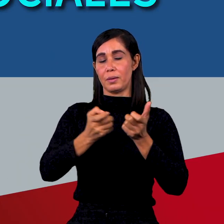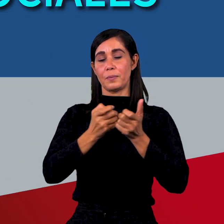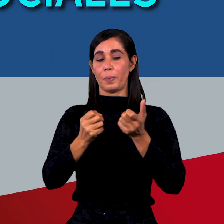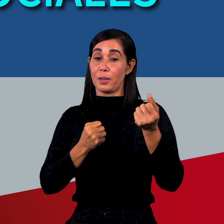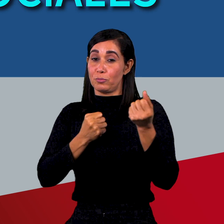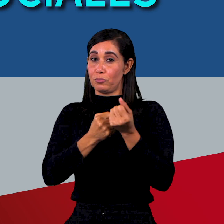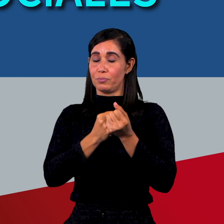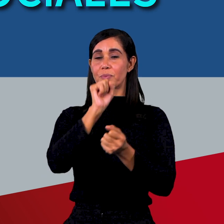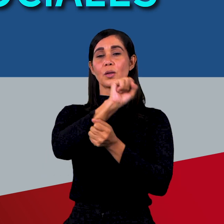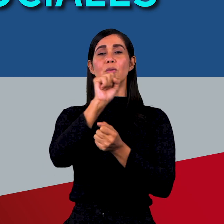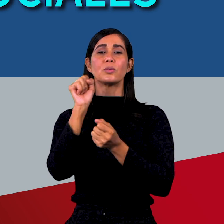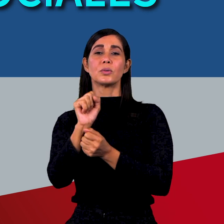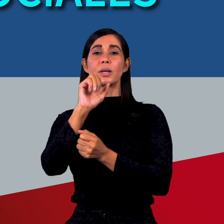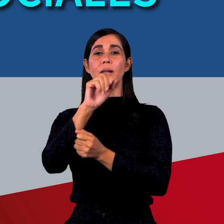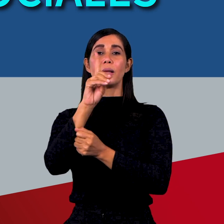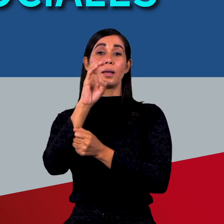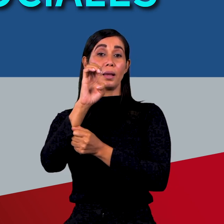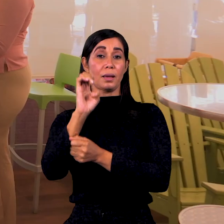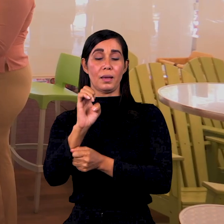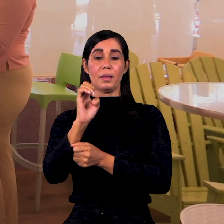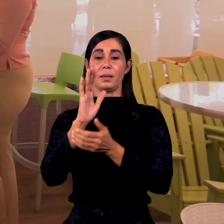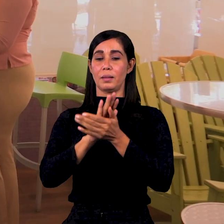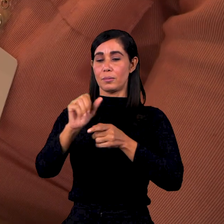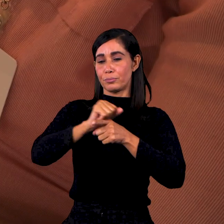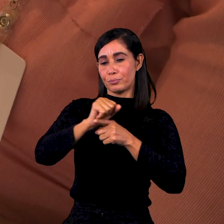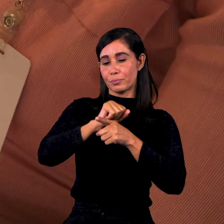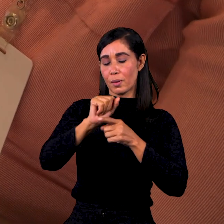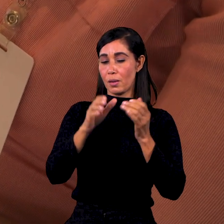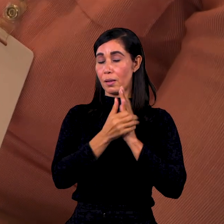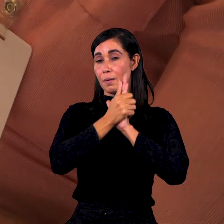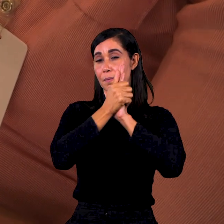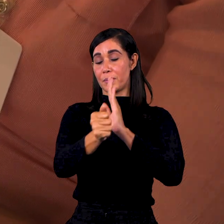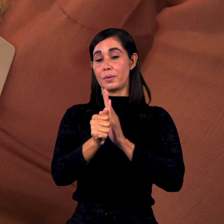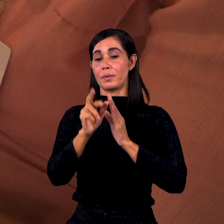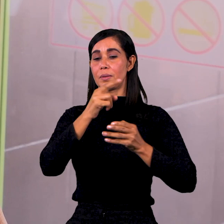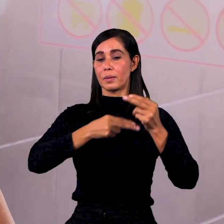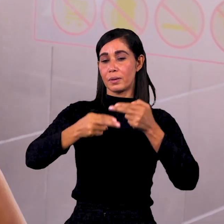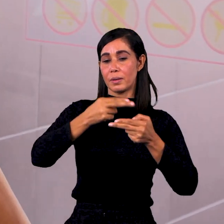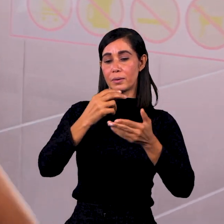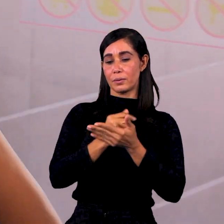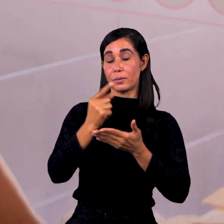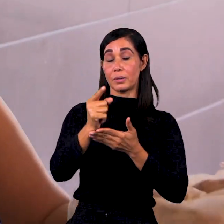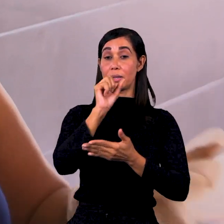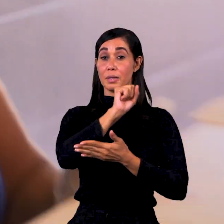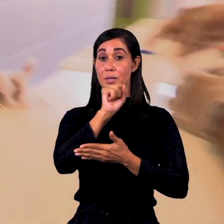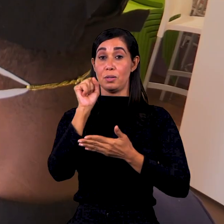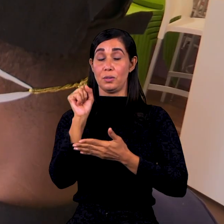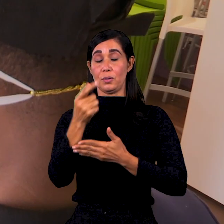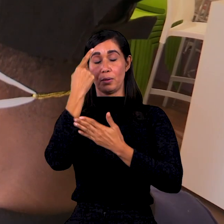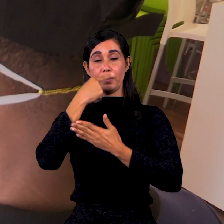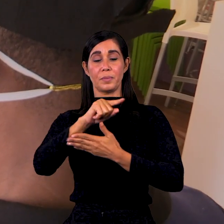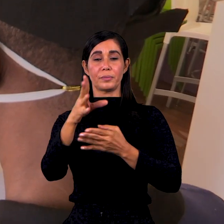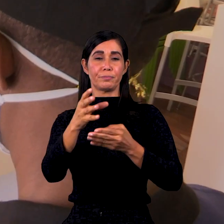Administradora de Subsidios Sociales, ADES, está capacitando a los comercios de la red de abastecimiento social